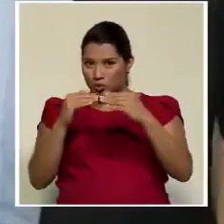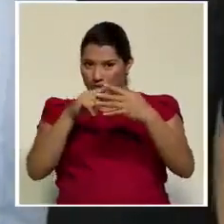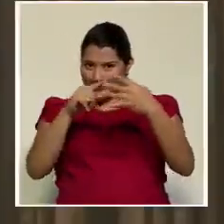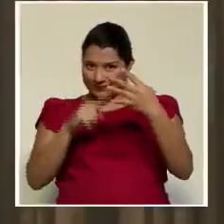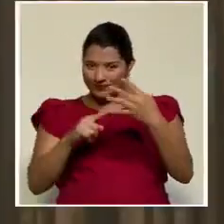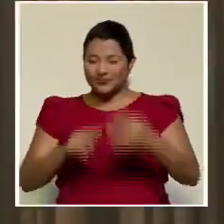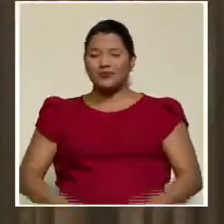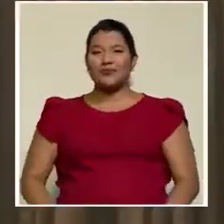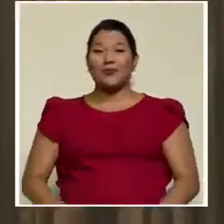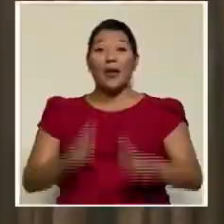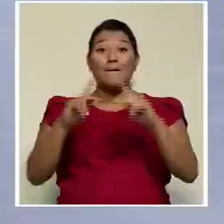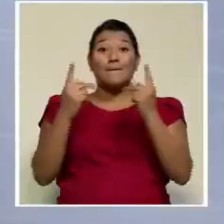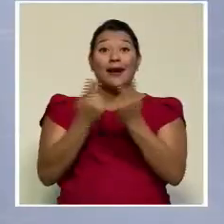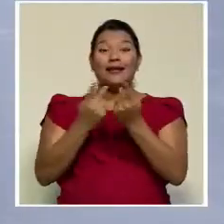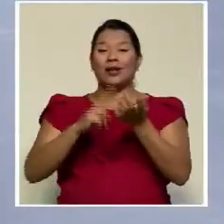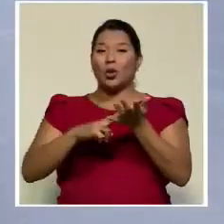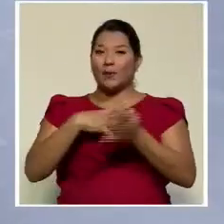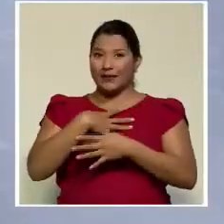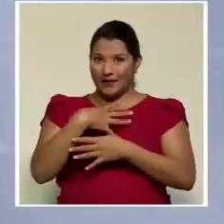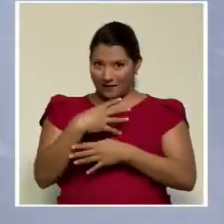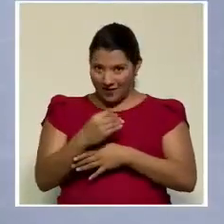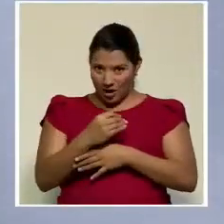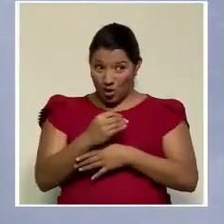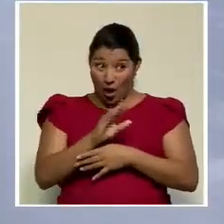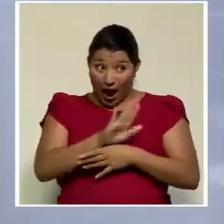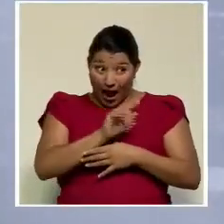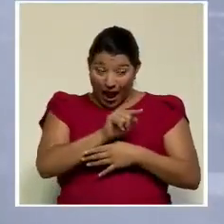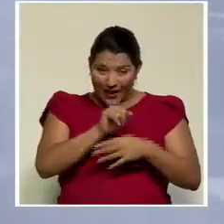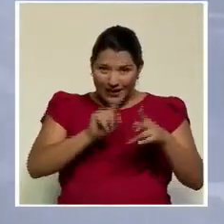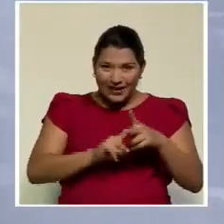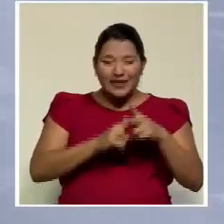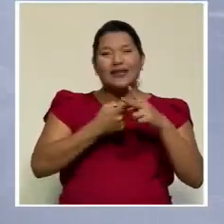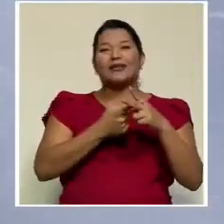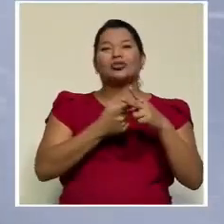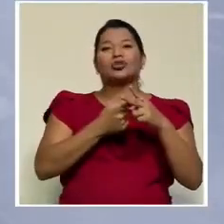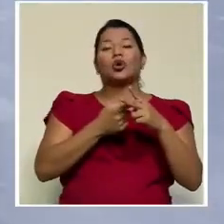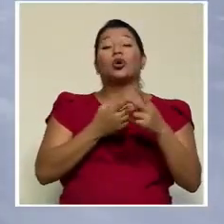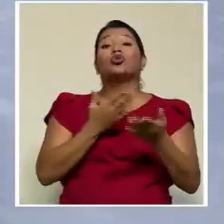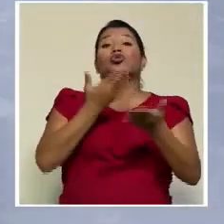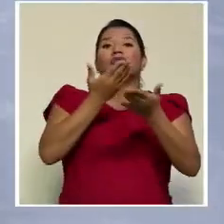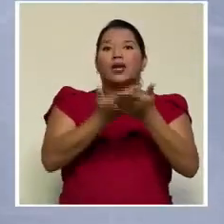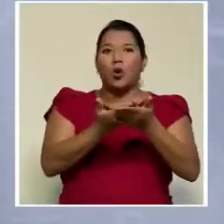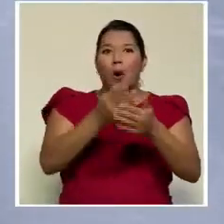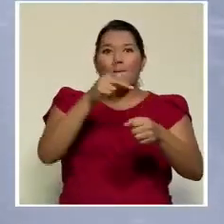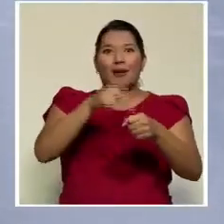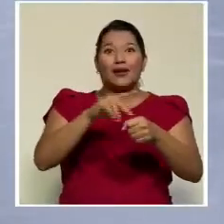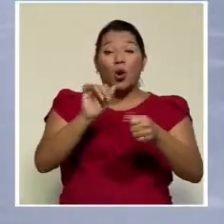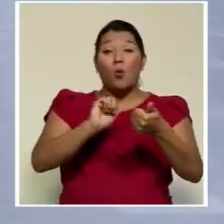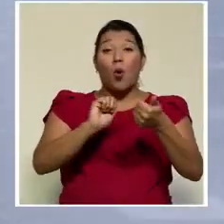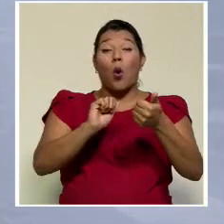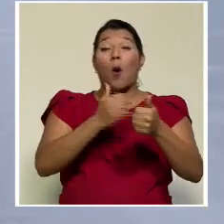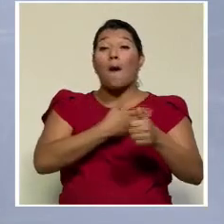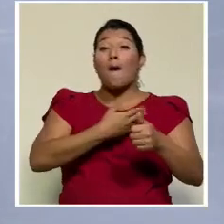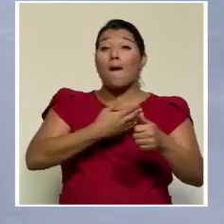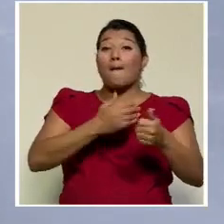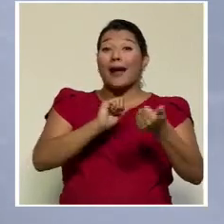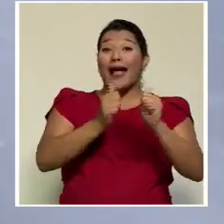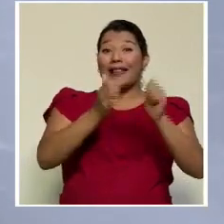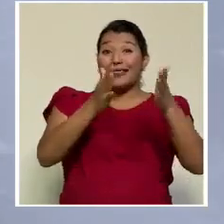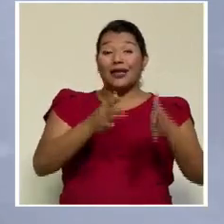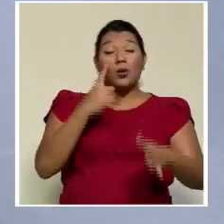En Liberación Nacional, su casa de origen llegó a la máxima aspiración. En el 2002 fue